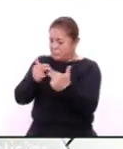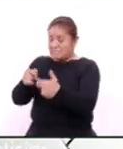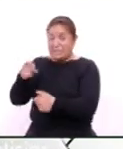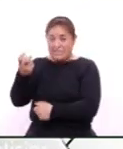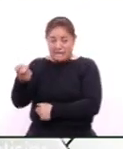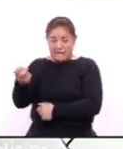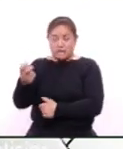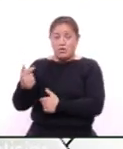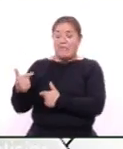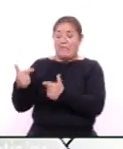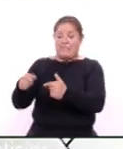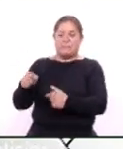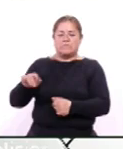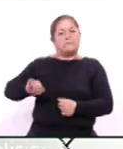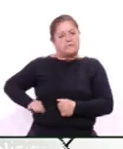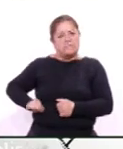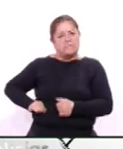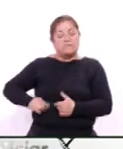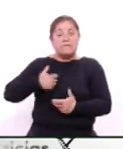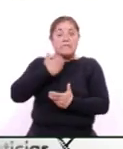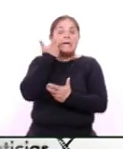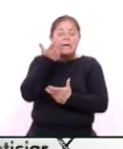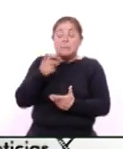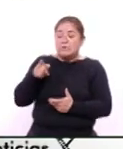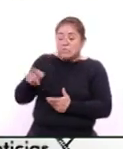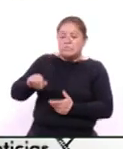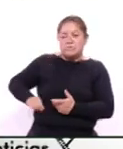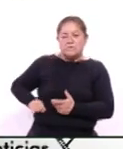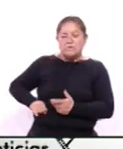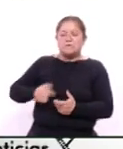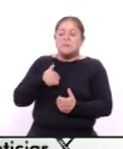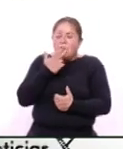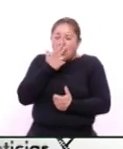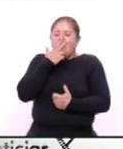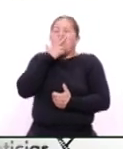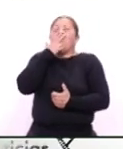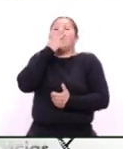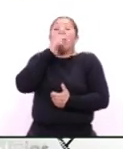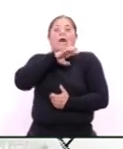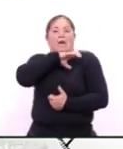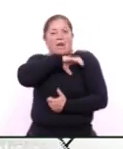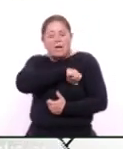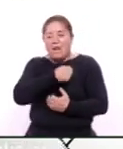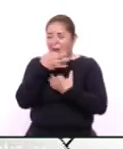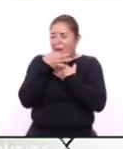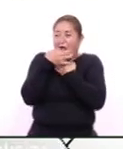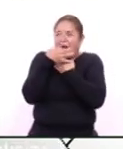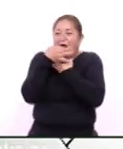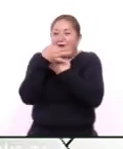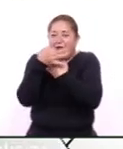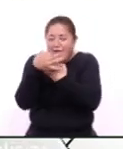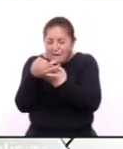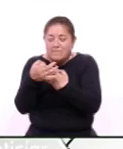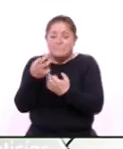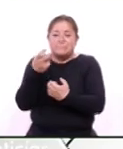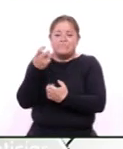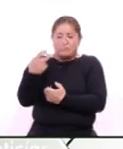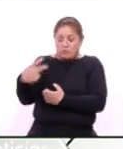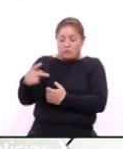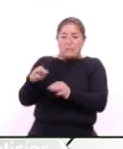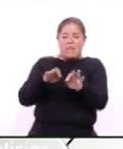se interesan se inspiran por la obra enorme de Miguel Enelira